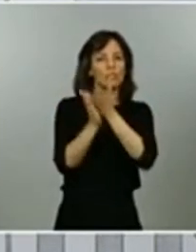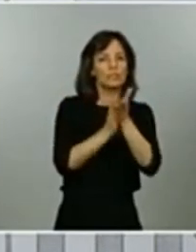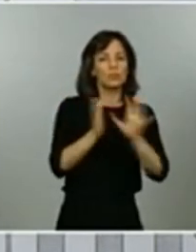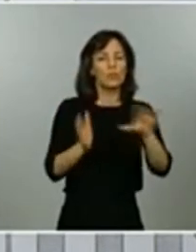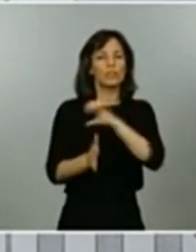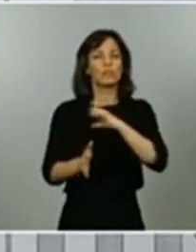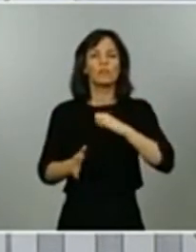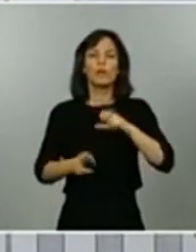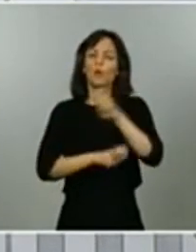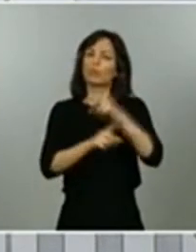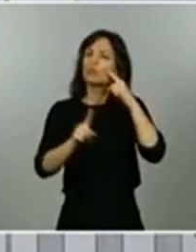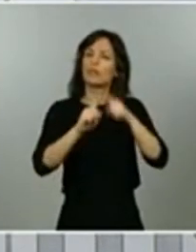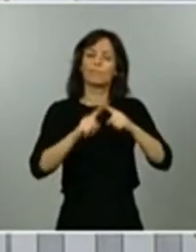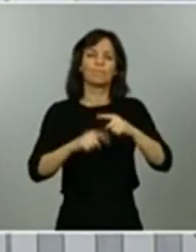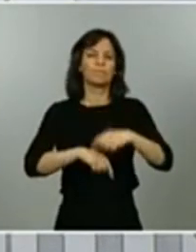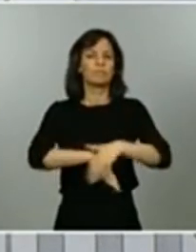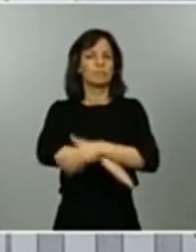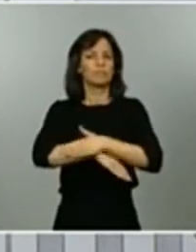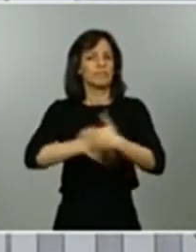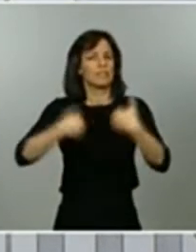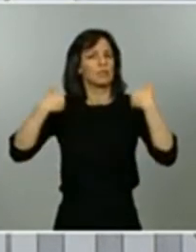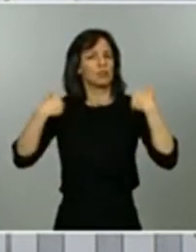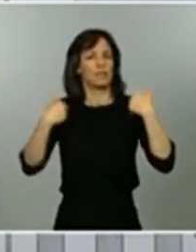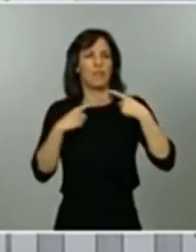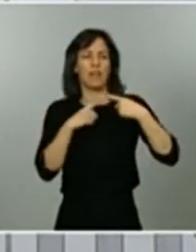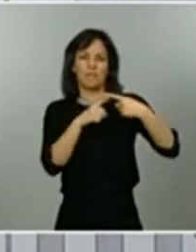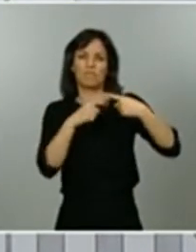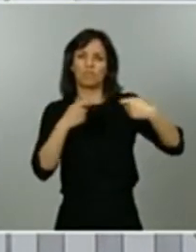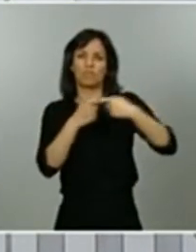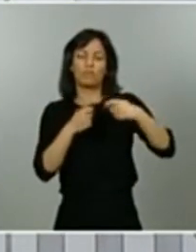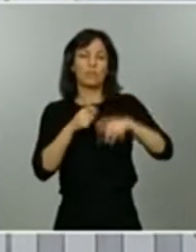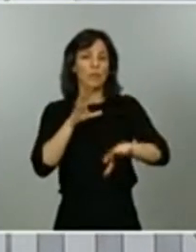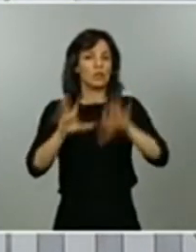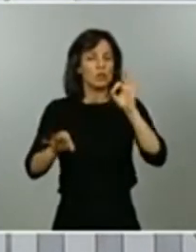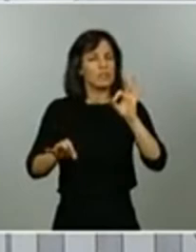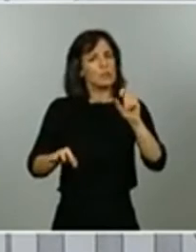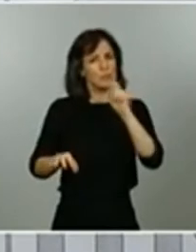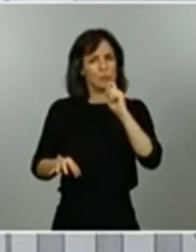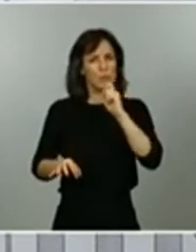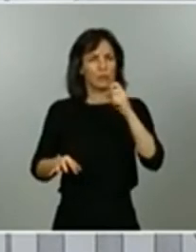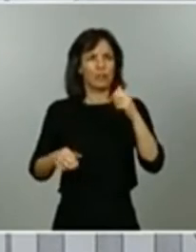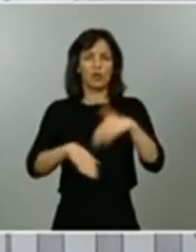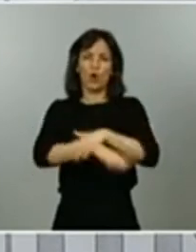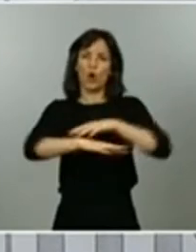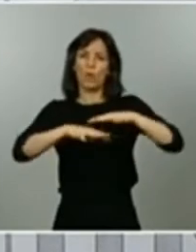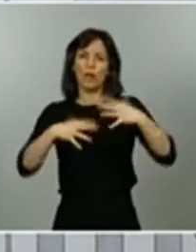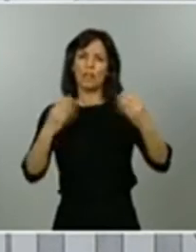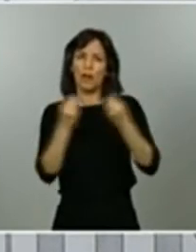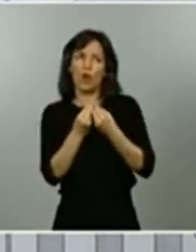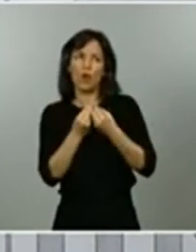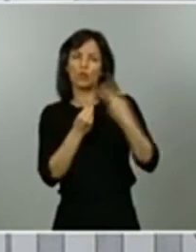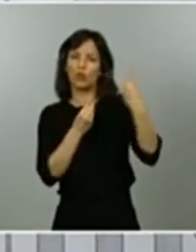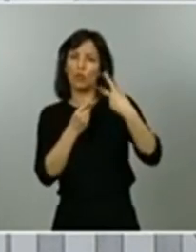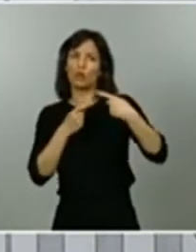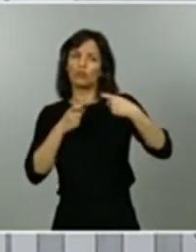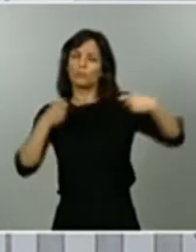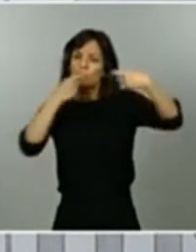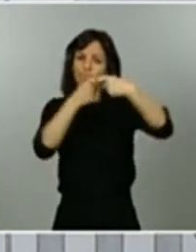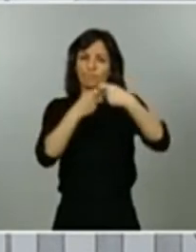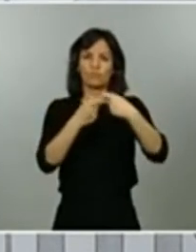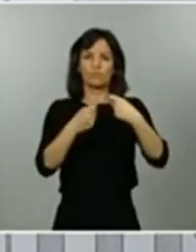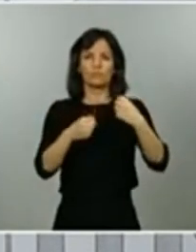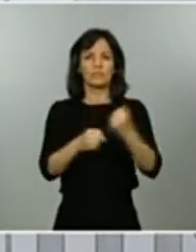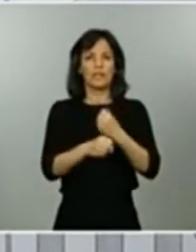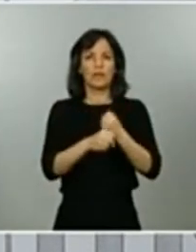en decisiones que hay que tomar y que son muy complejas. Por tanto, la cogobernanza, el trabajar juntos con el resto de administraciones, en